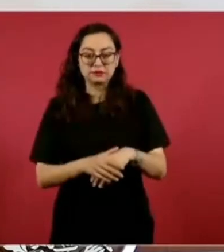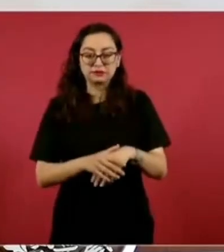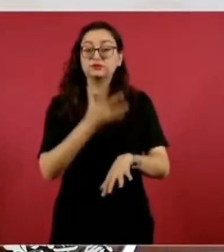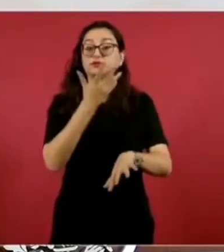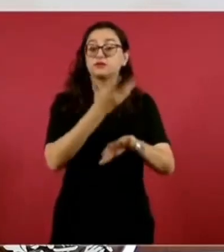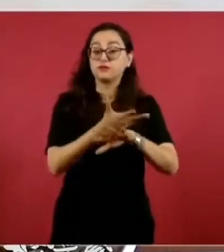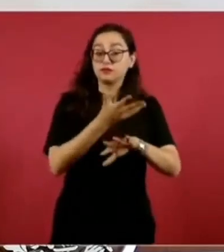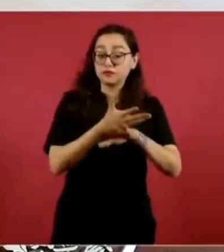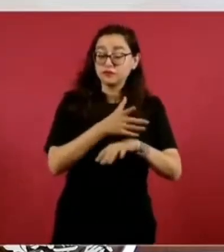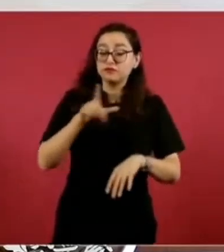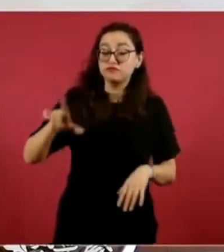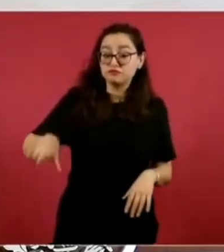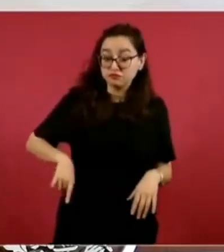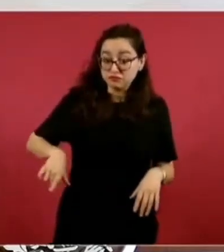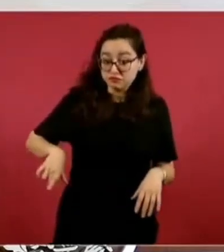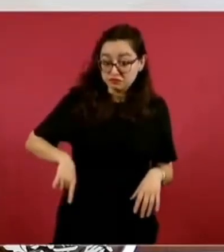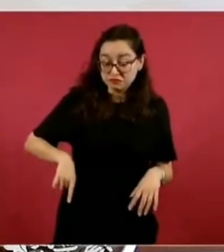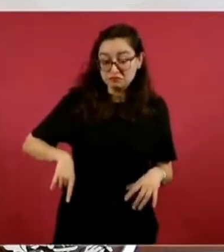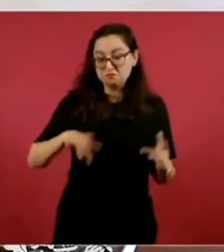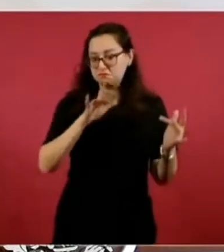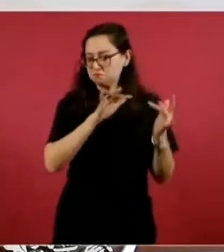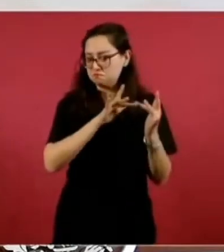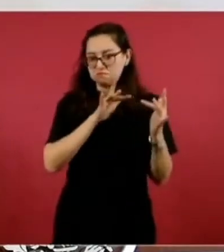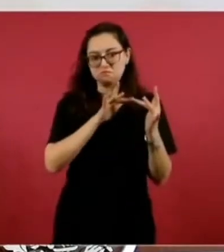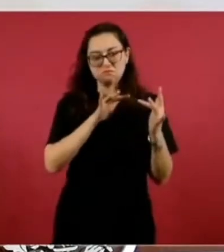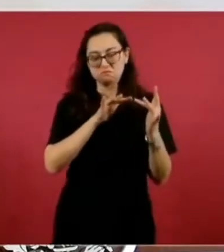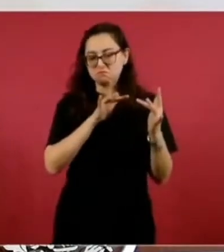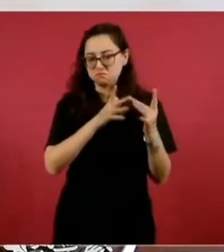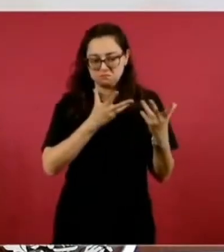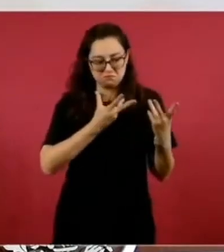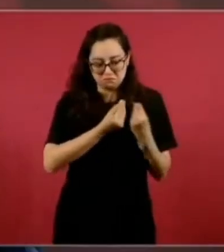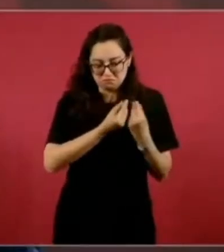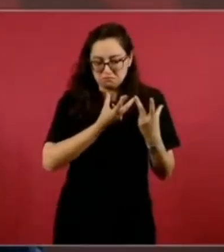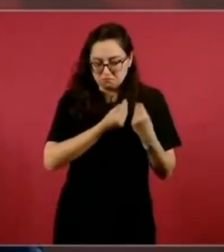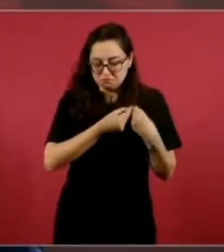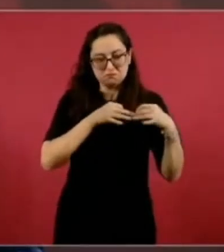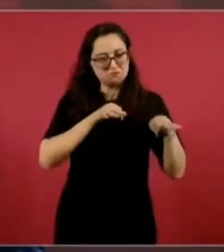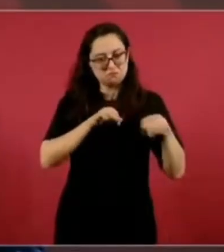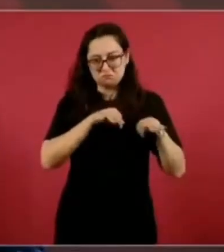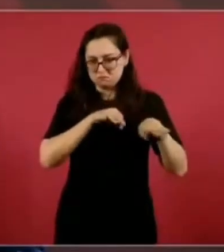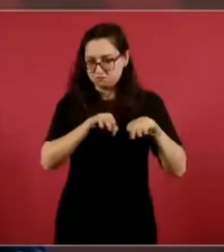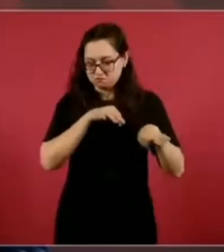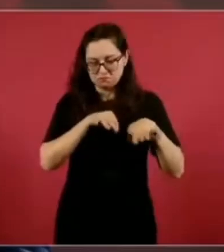Estados Unidos es de mucha colaboración y de trabajo. Y segundo,